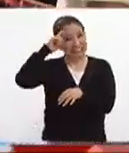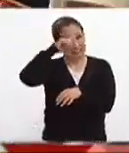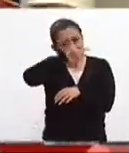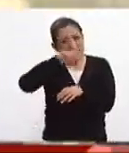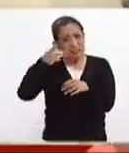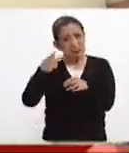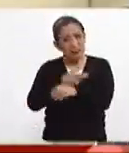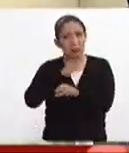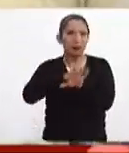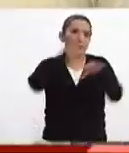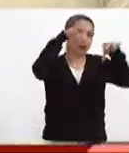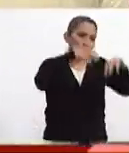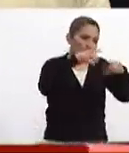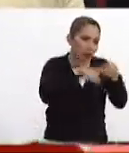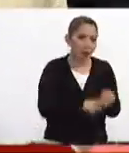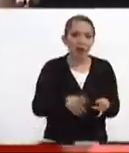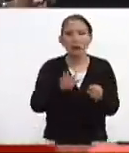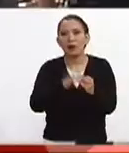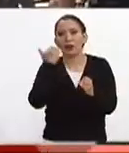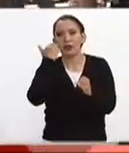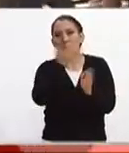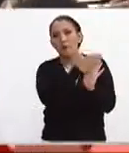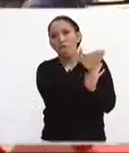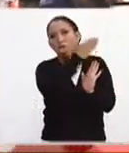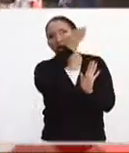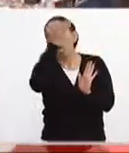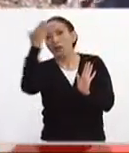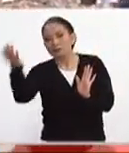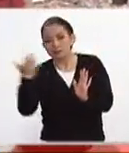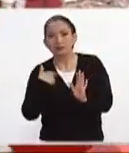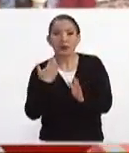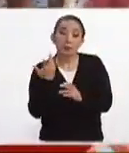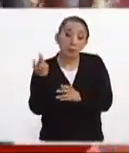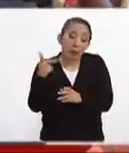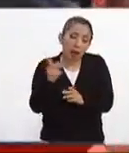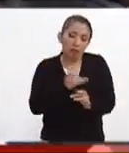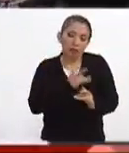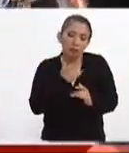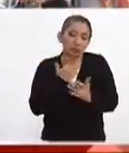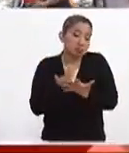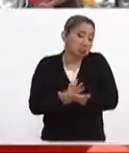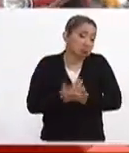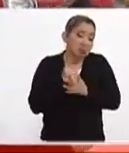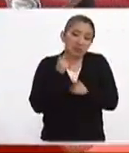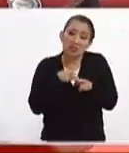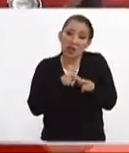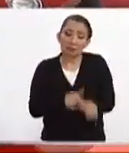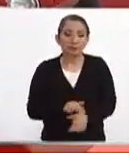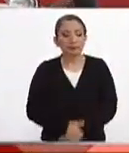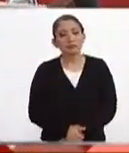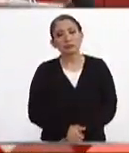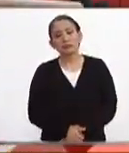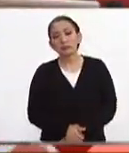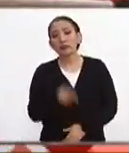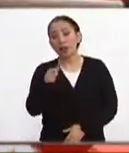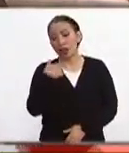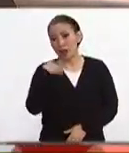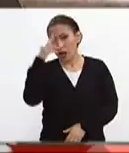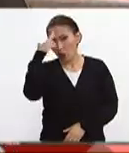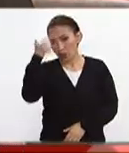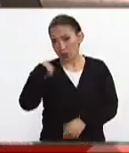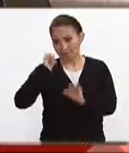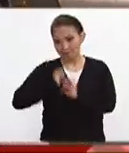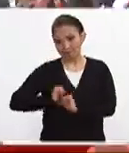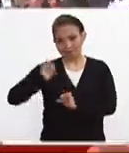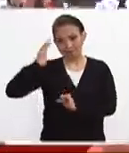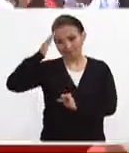porque ha llovido porque han transcurrido varias horas sin embargo la esperanza es el último que muere así es Pati bueno recordemos que las